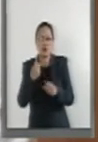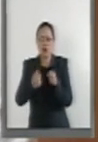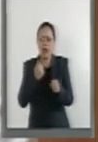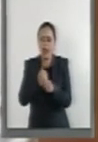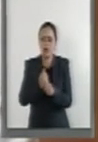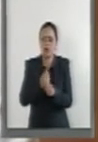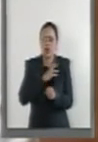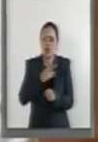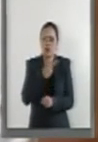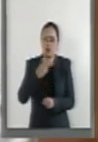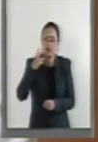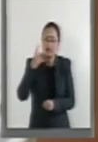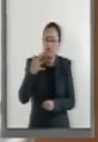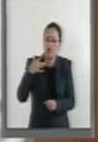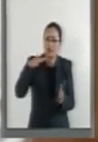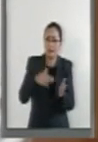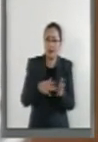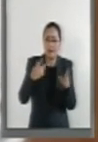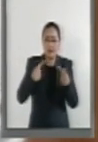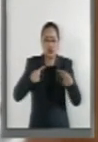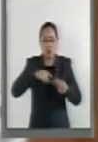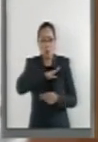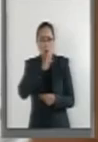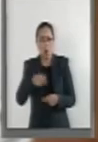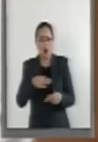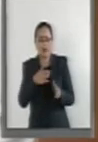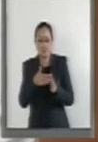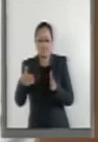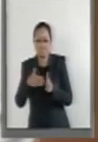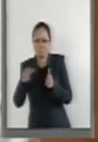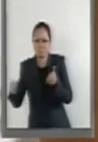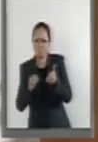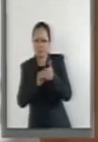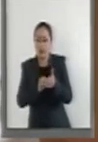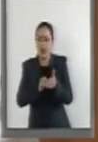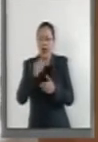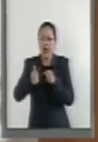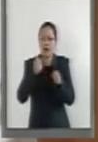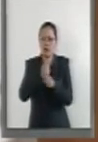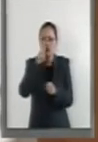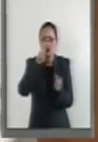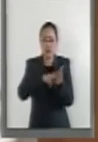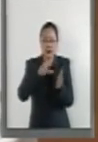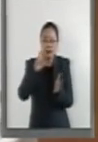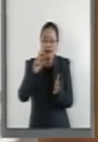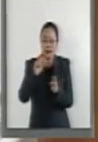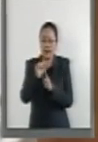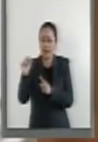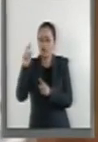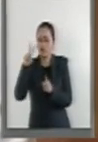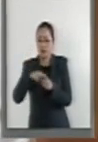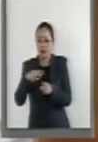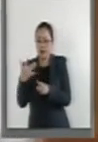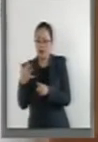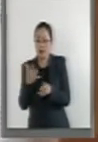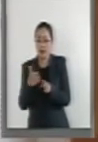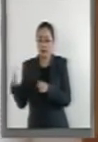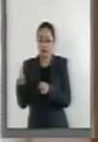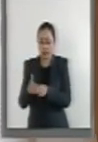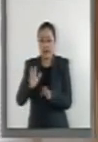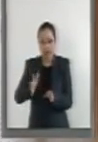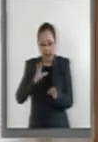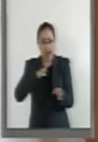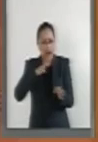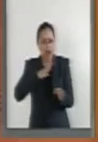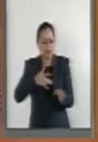defunciones adicionales entre el año 2030 y 2050, es decir, de las ya previstas